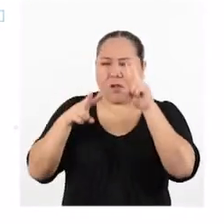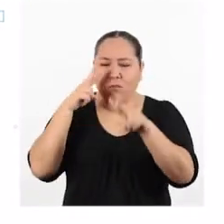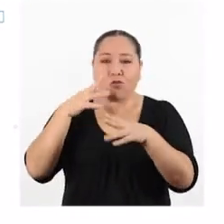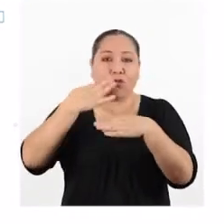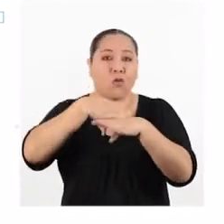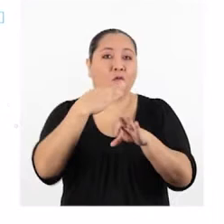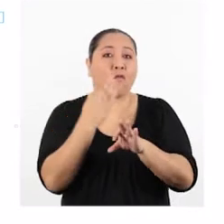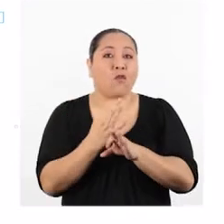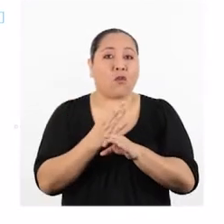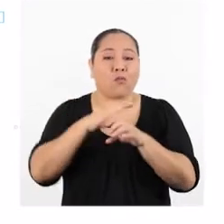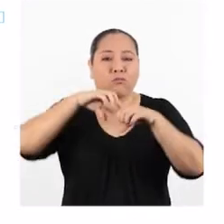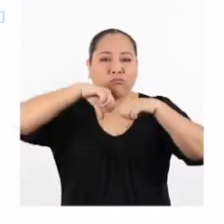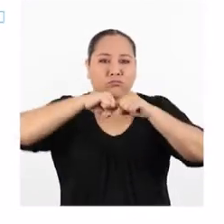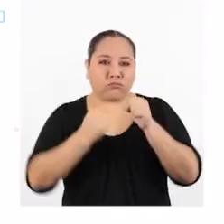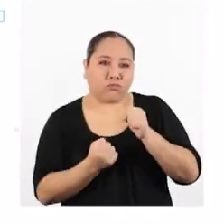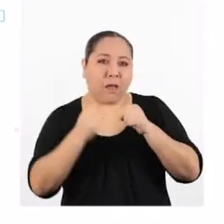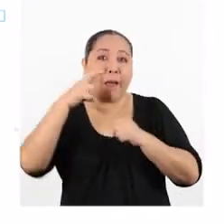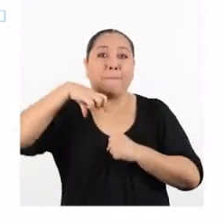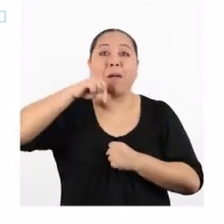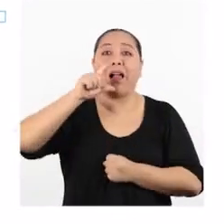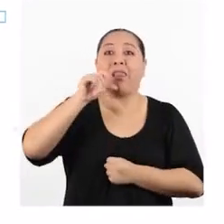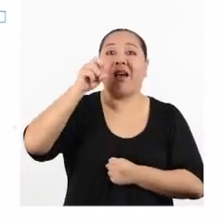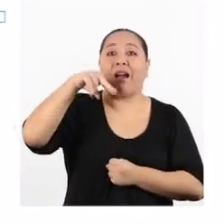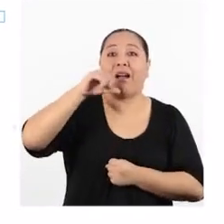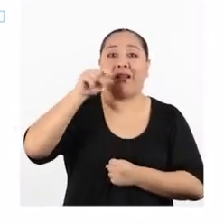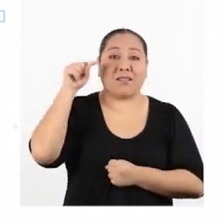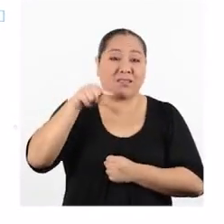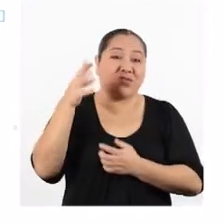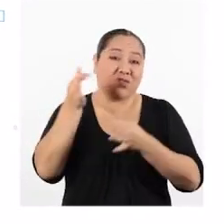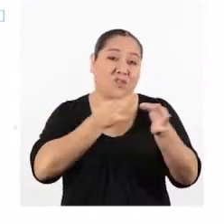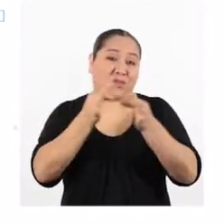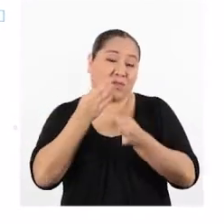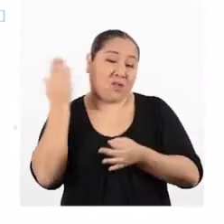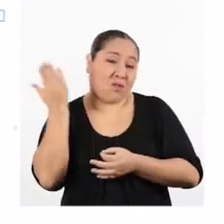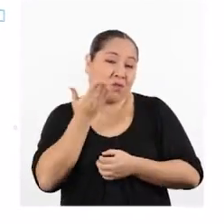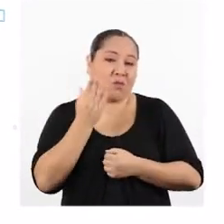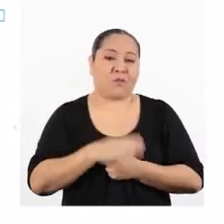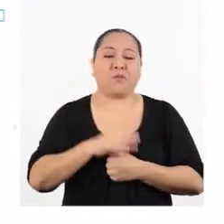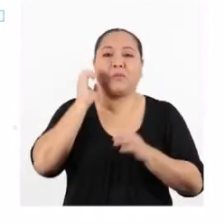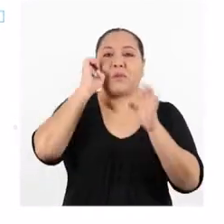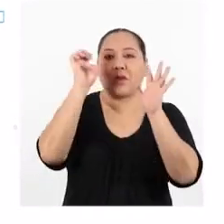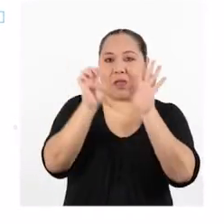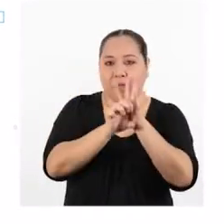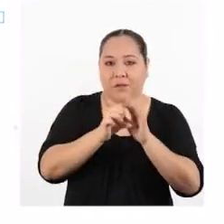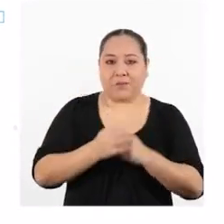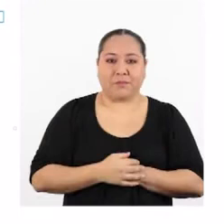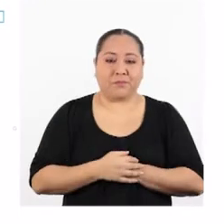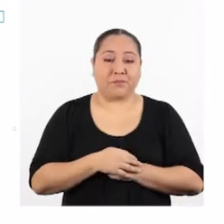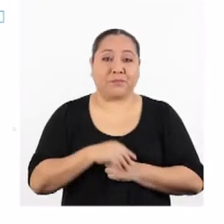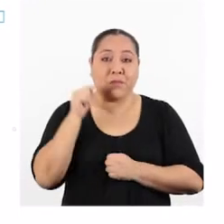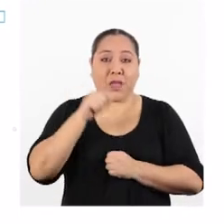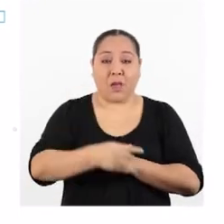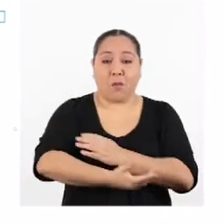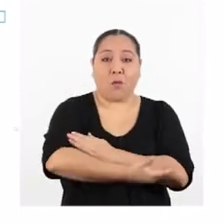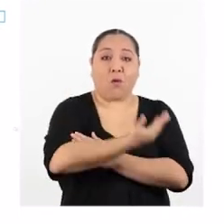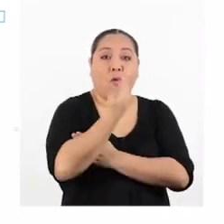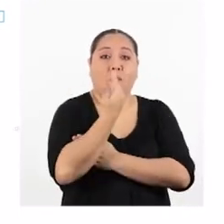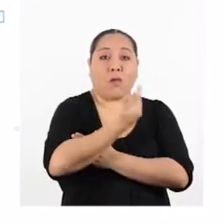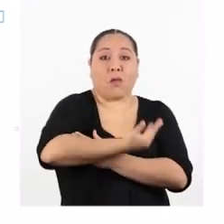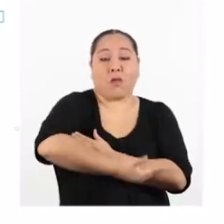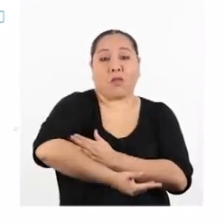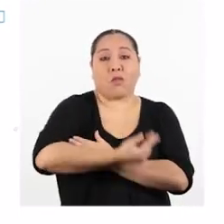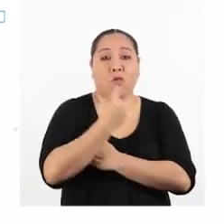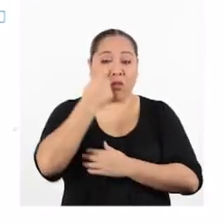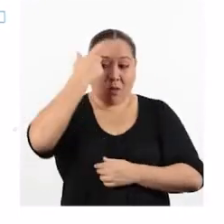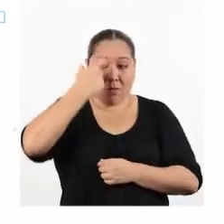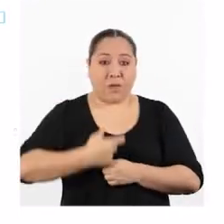sistema de palancas. Así nos explicó. Por ejemplo, el movimiento que hace el brazo de una